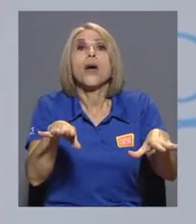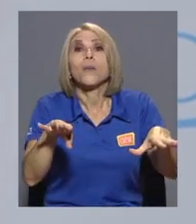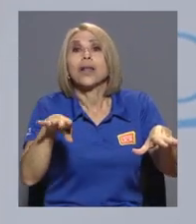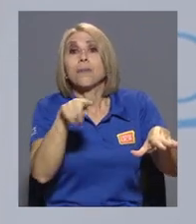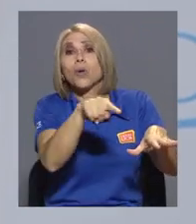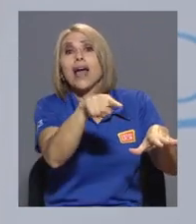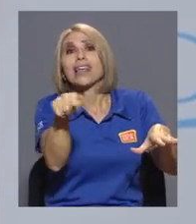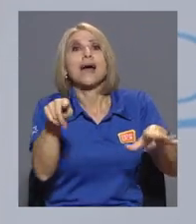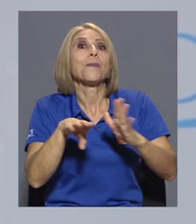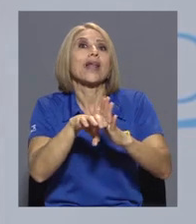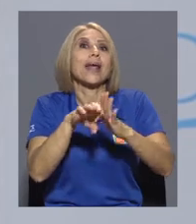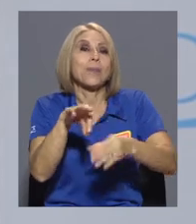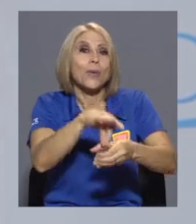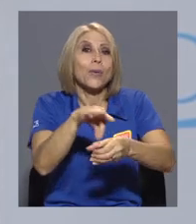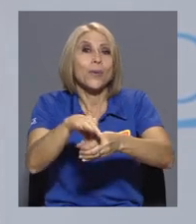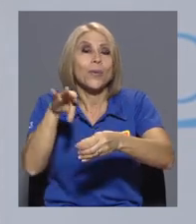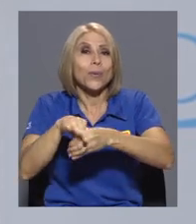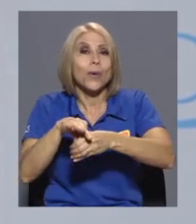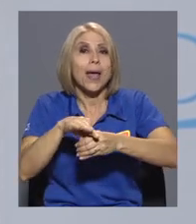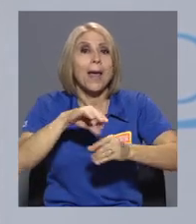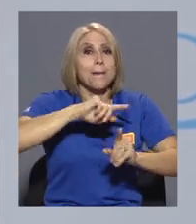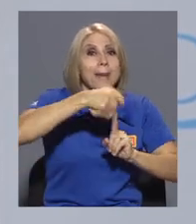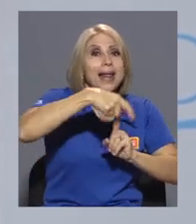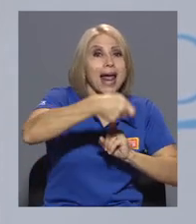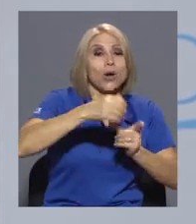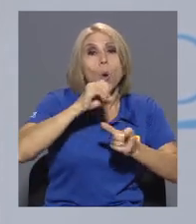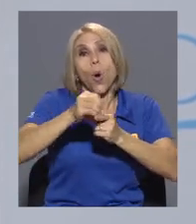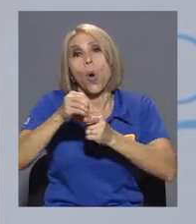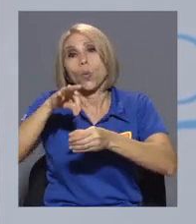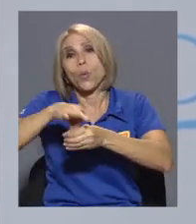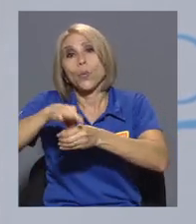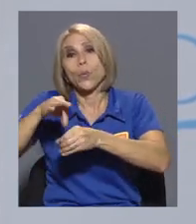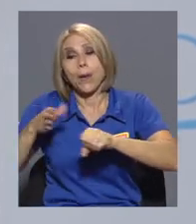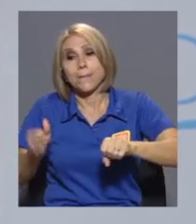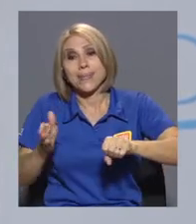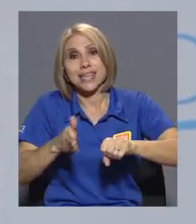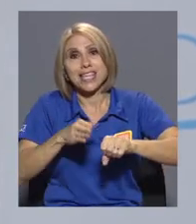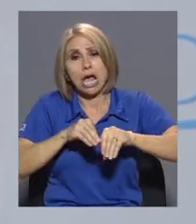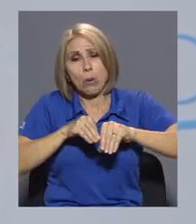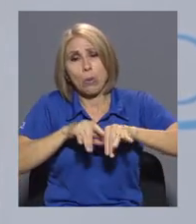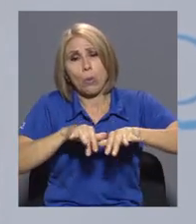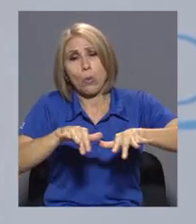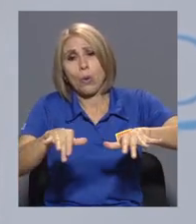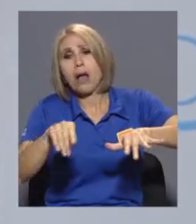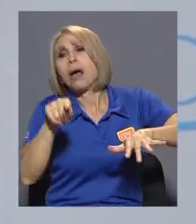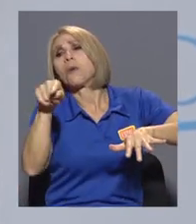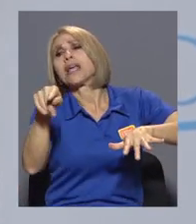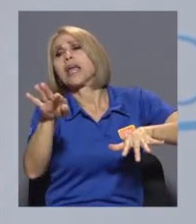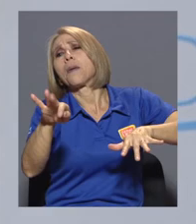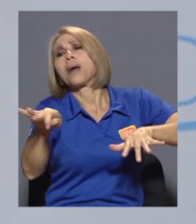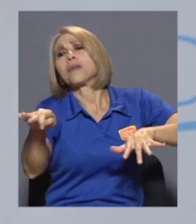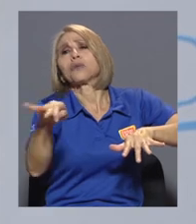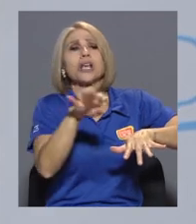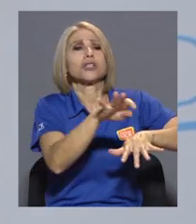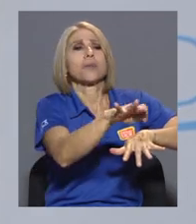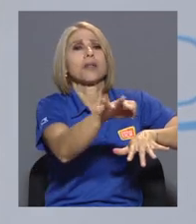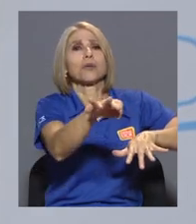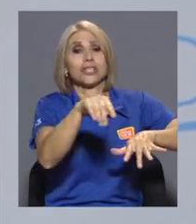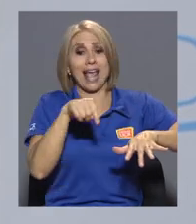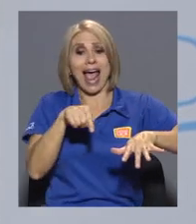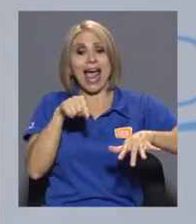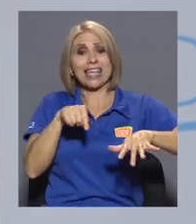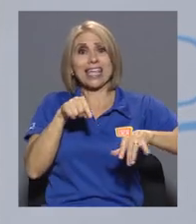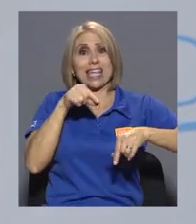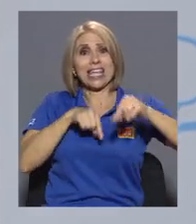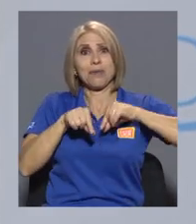de piñeras o dentro de bananeras y ellos dicen que la fumigación de estos productos les está afectando a su producción de